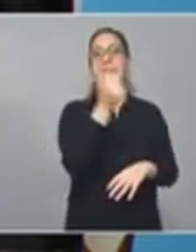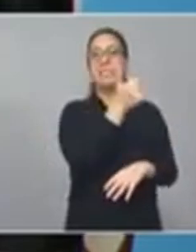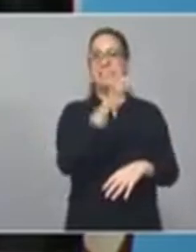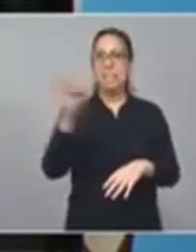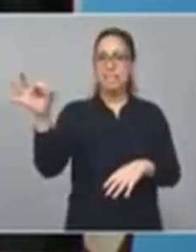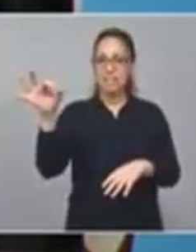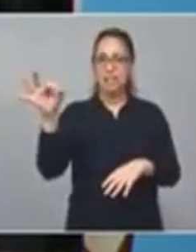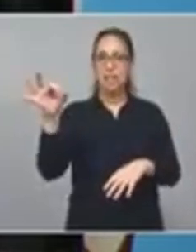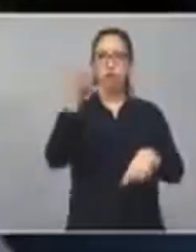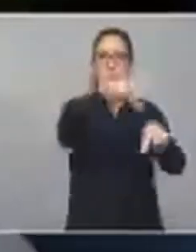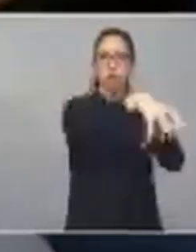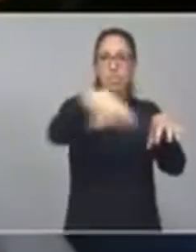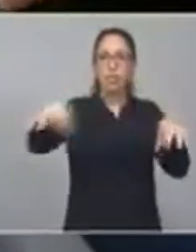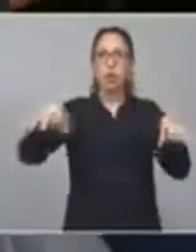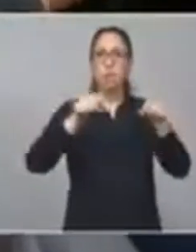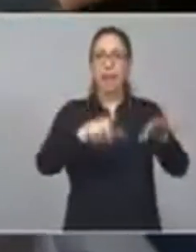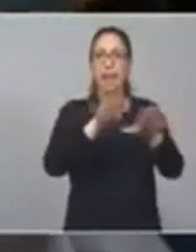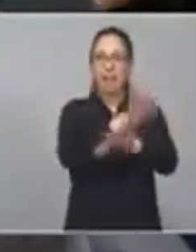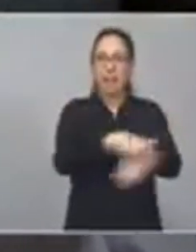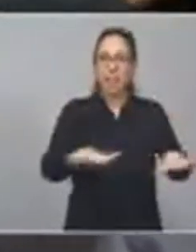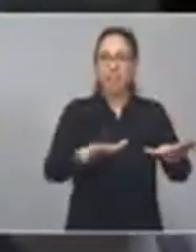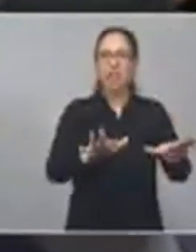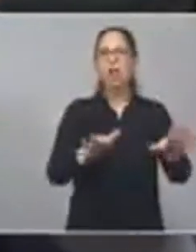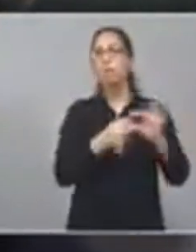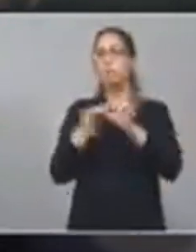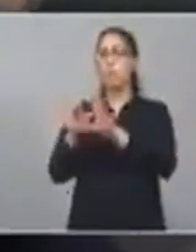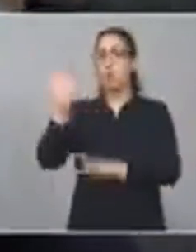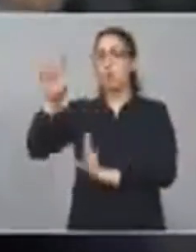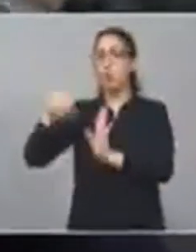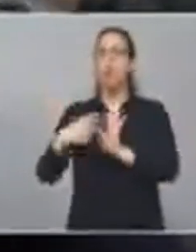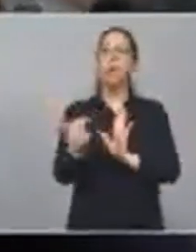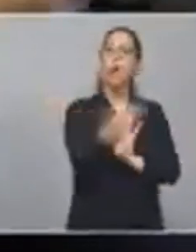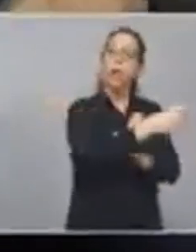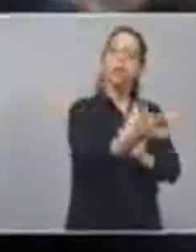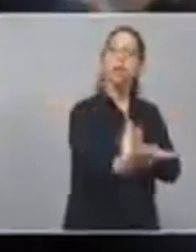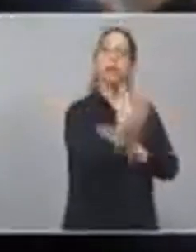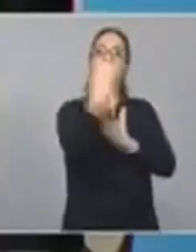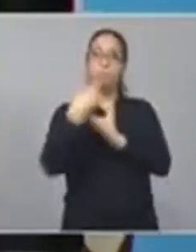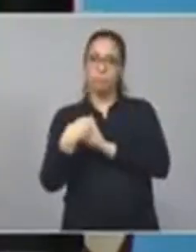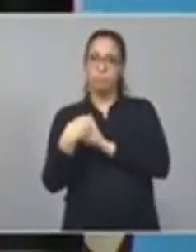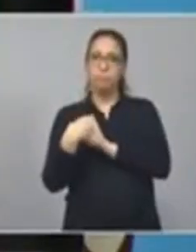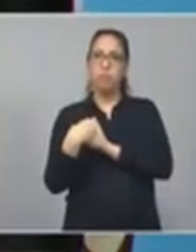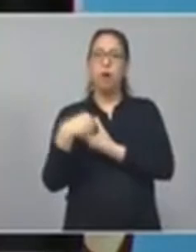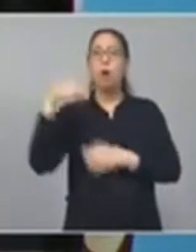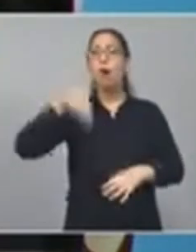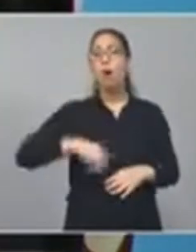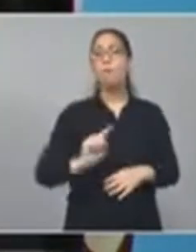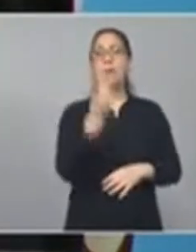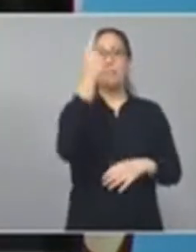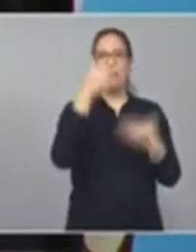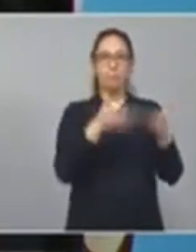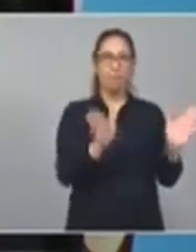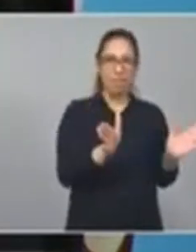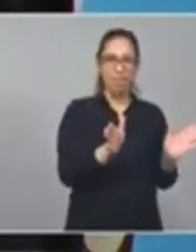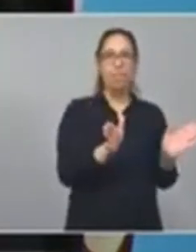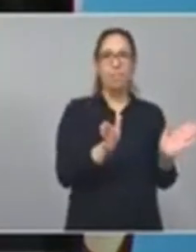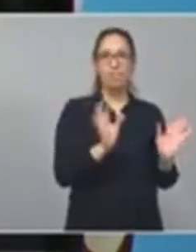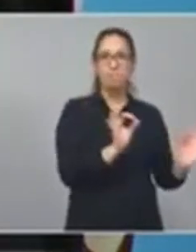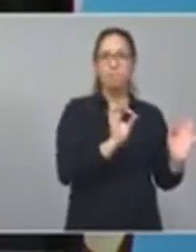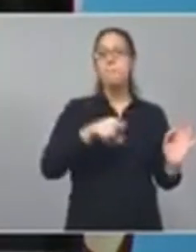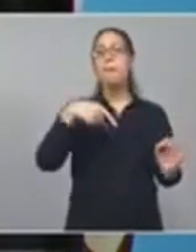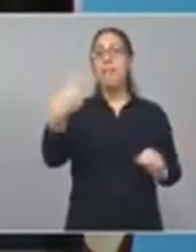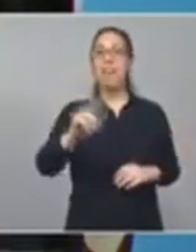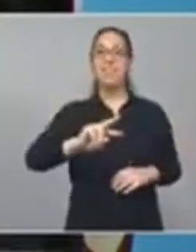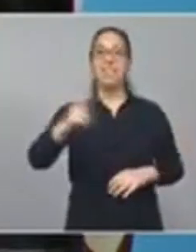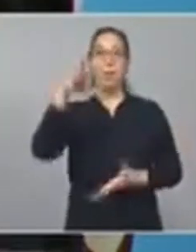centros para la infancia que tenemos en la provincia. Hoy inauguramos el primero, mañana se inaugura